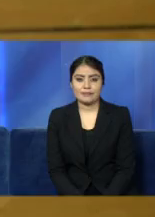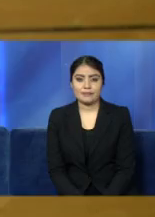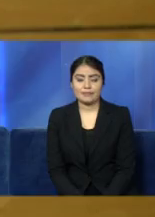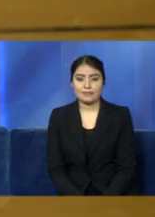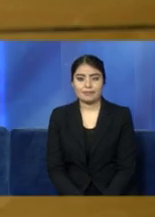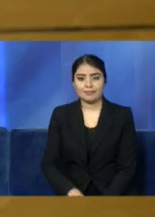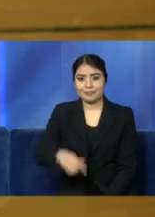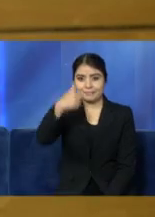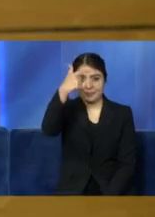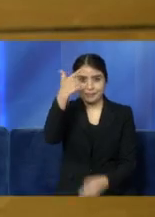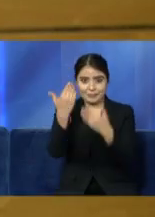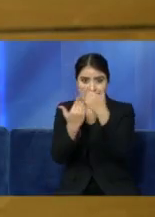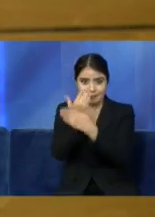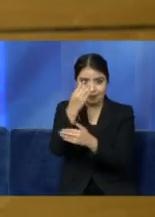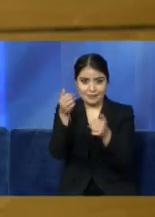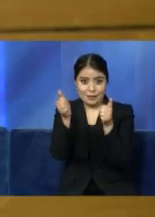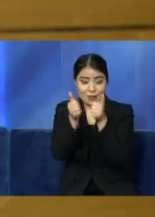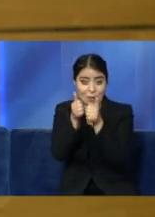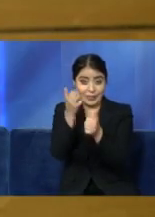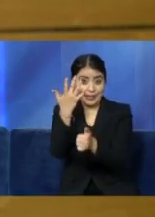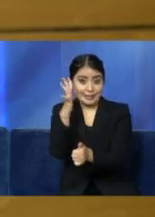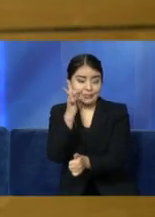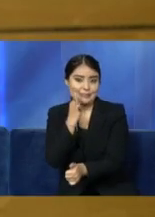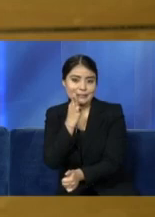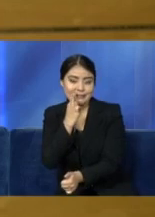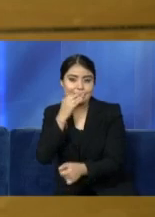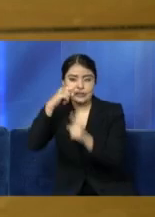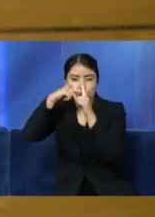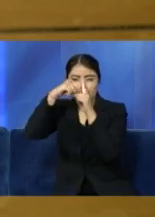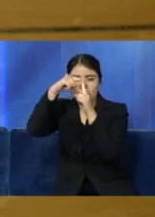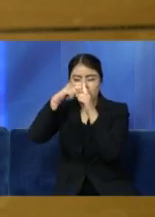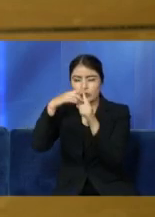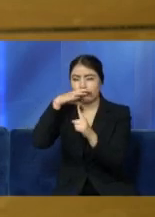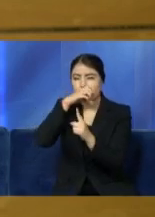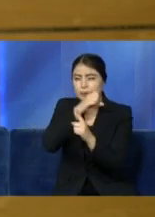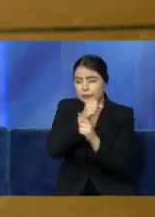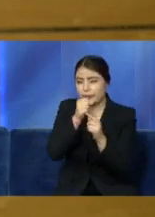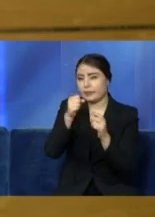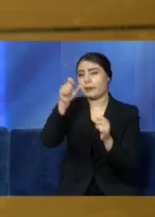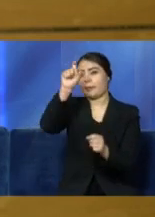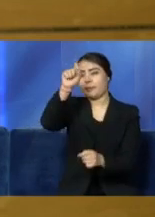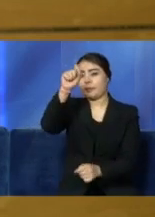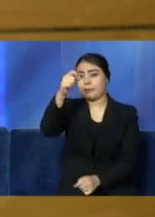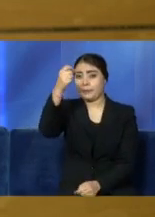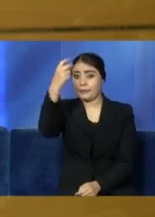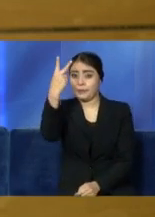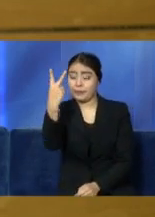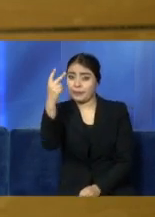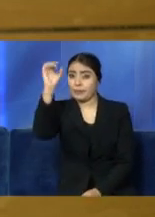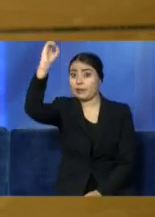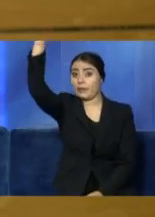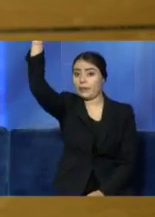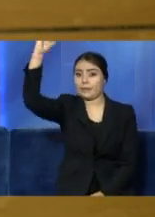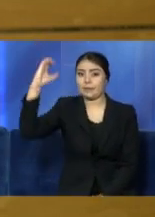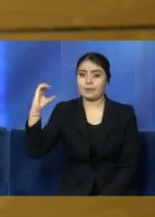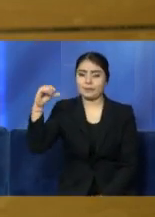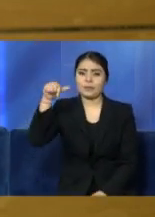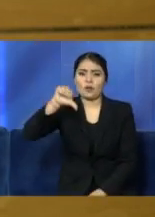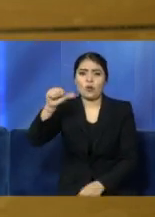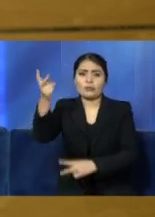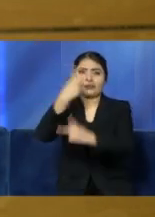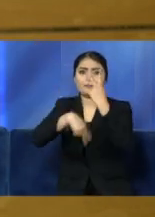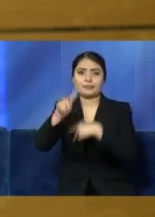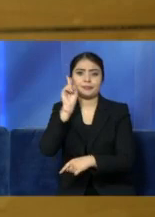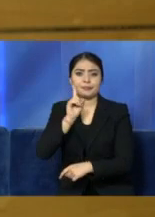La 7 de la mañana con 10 minutos, temperatura en la comarca lagunera 22 grados centígrados. Me acompañan en el estudio Marta Rangel de la